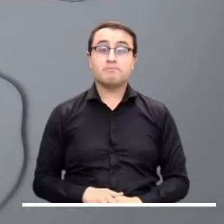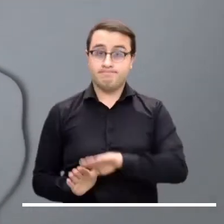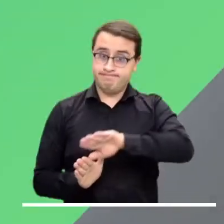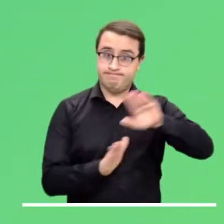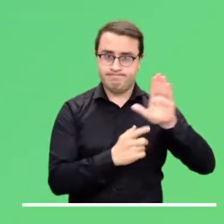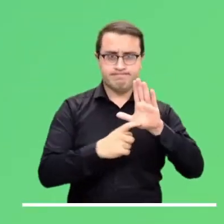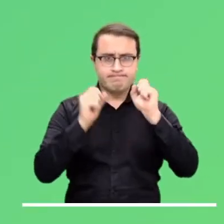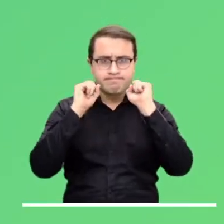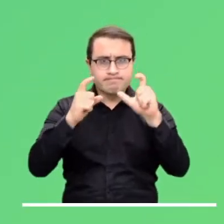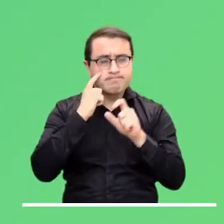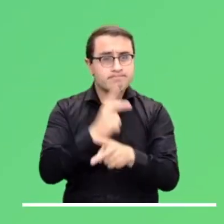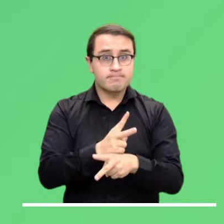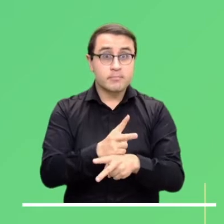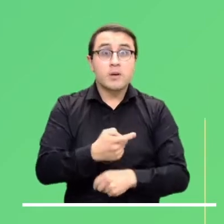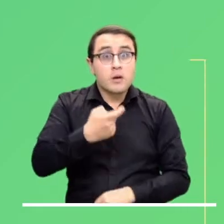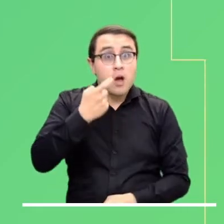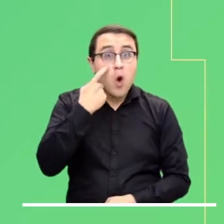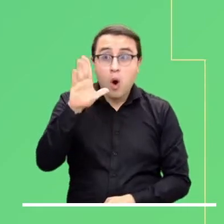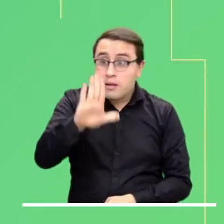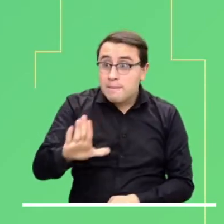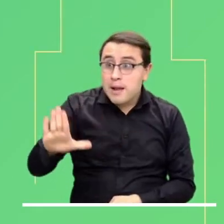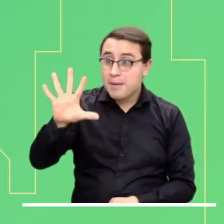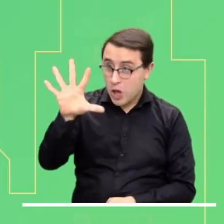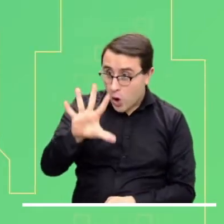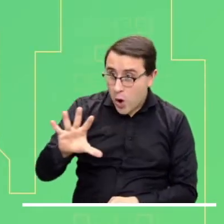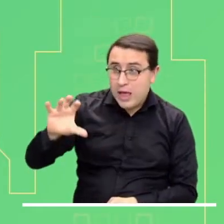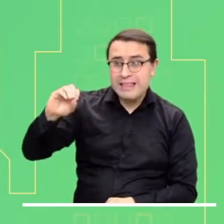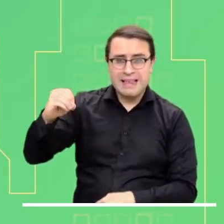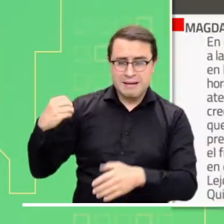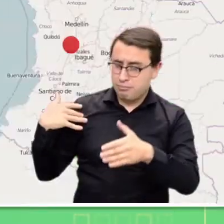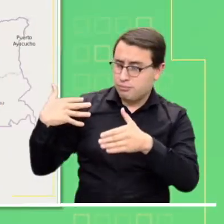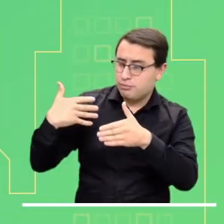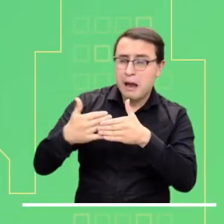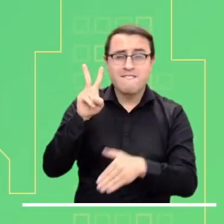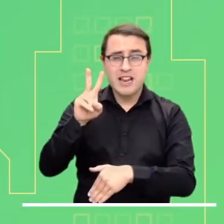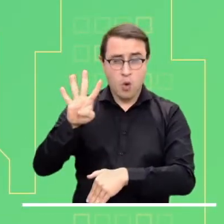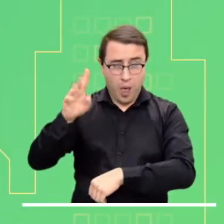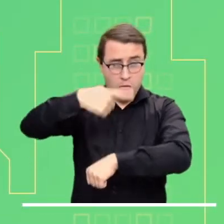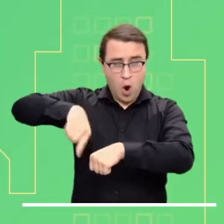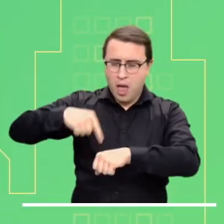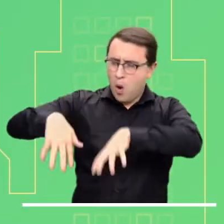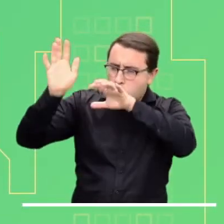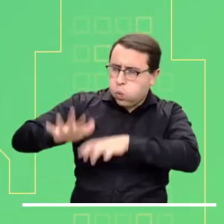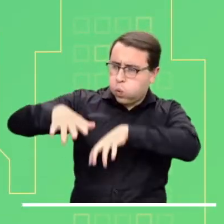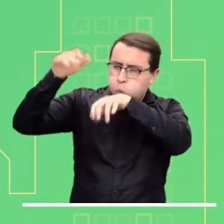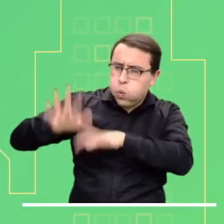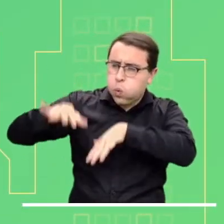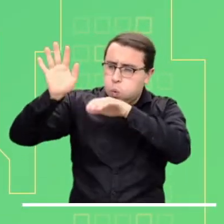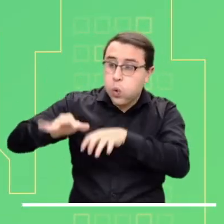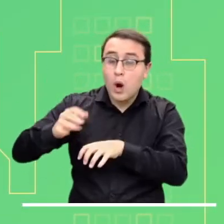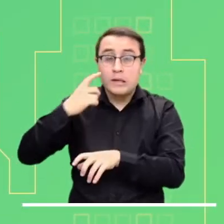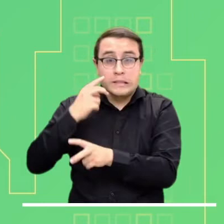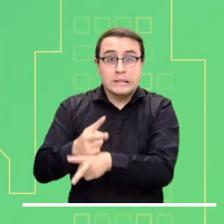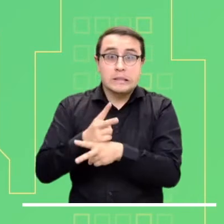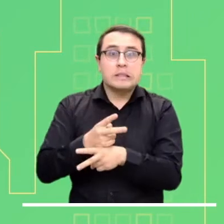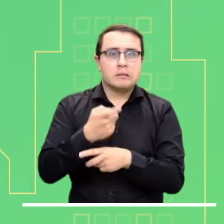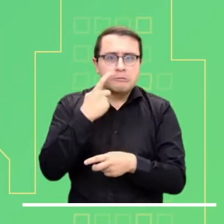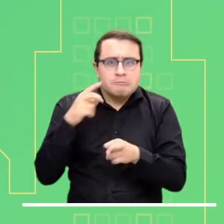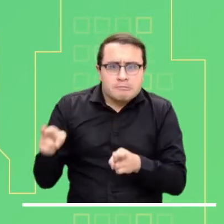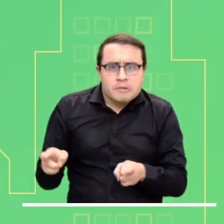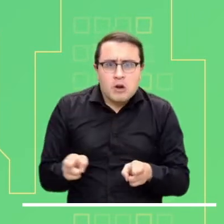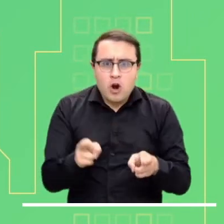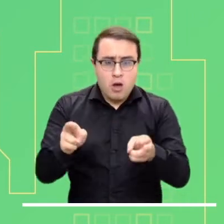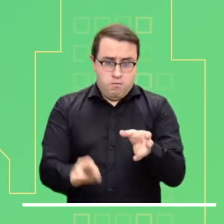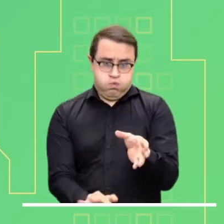grados. Veamos ahora las alertas que se encuentran activas. A alerta roja en Quindío debido a las lluvias registradas en las